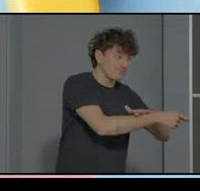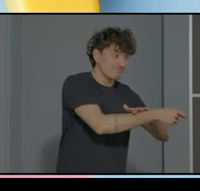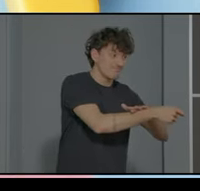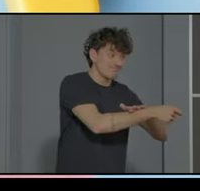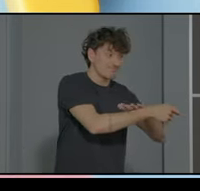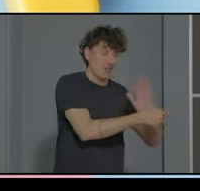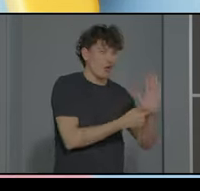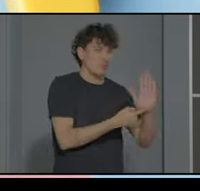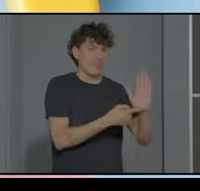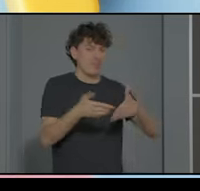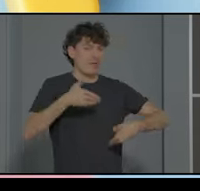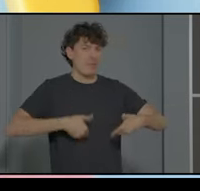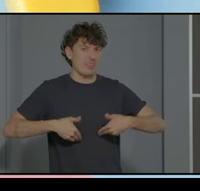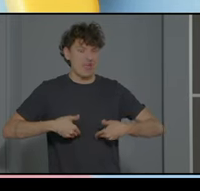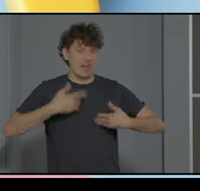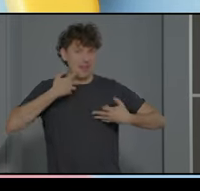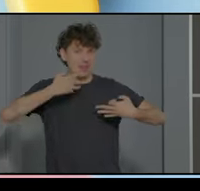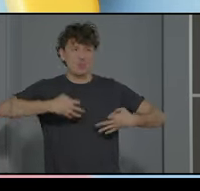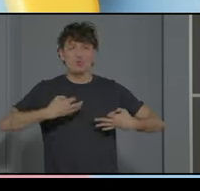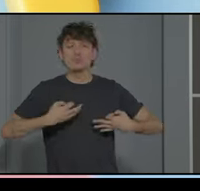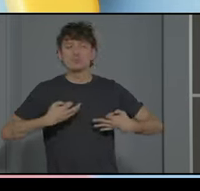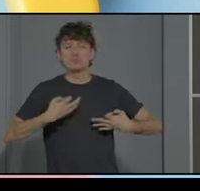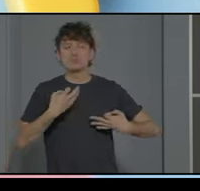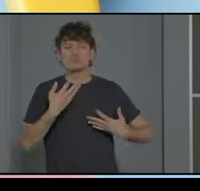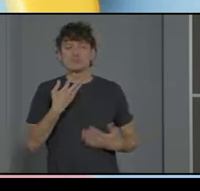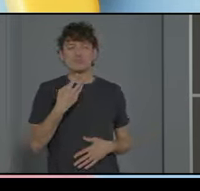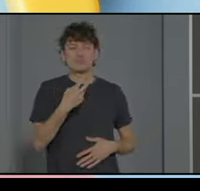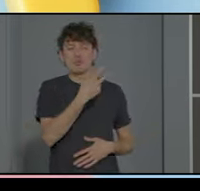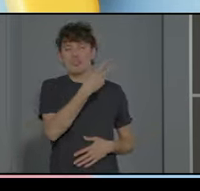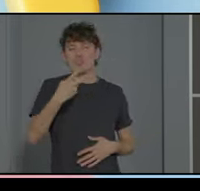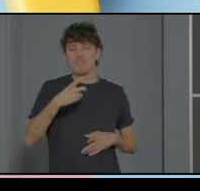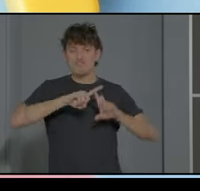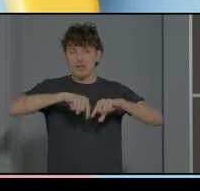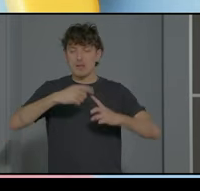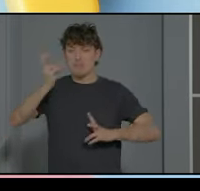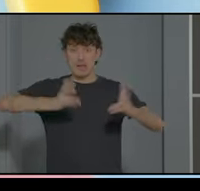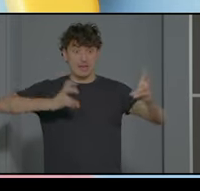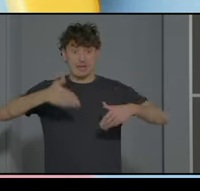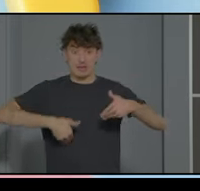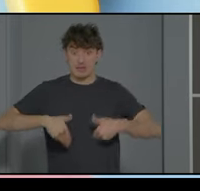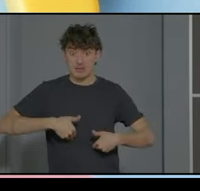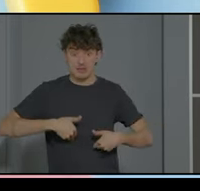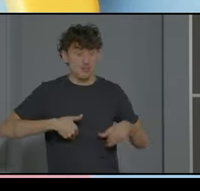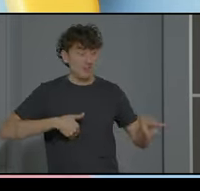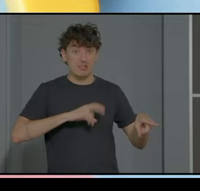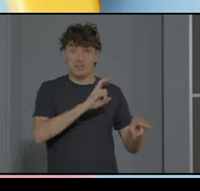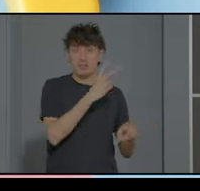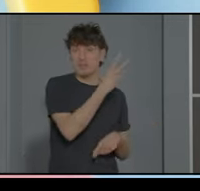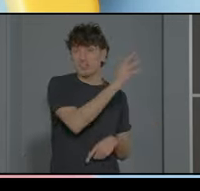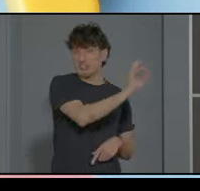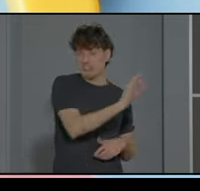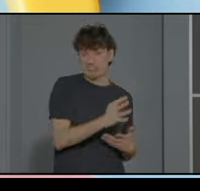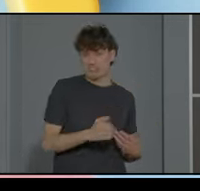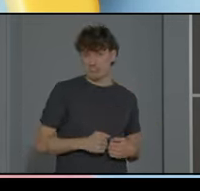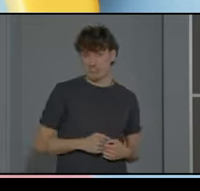hemos recibido a más de 200 familias a lo largo del año las solicitudes en firme han sido aproximadamente de unas 20 y pico 5 a 1